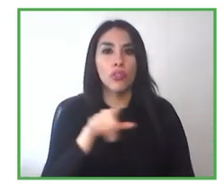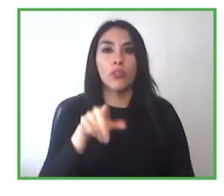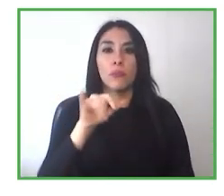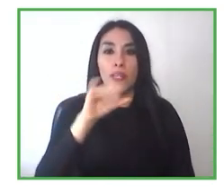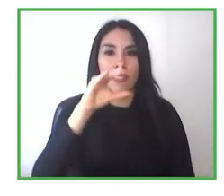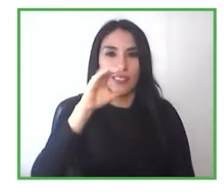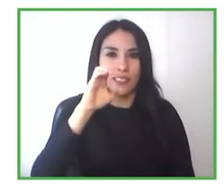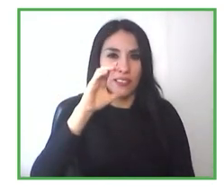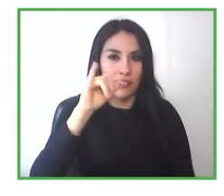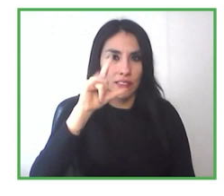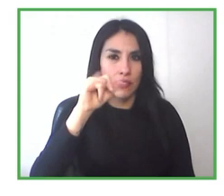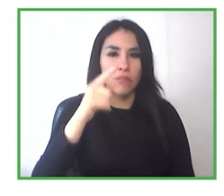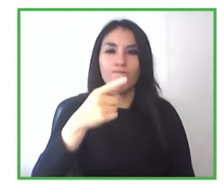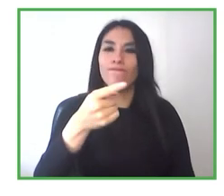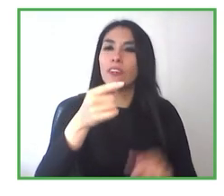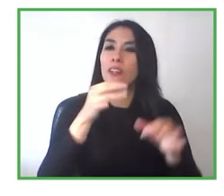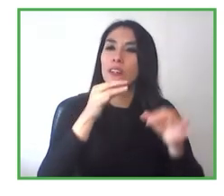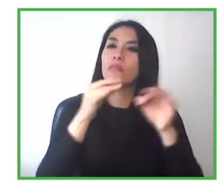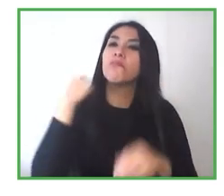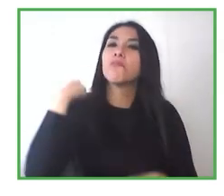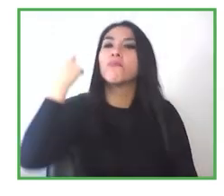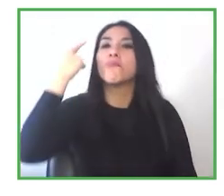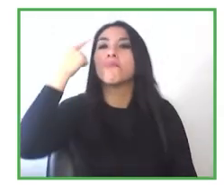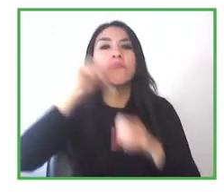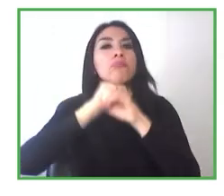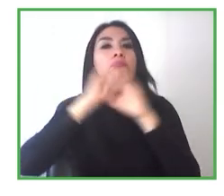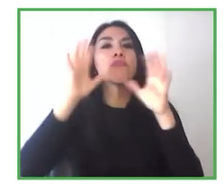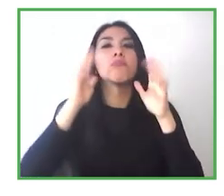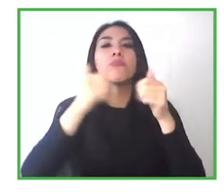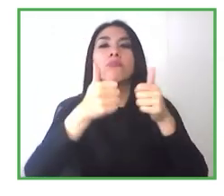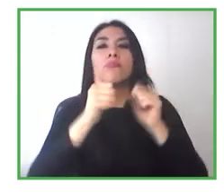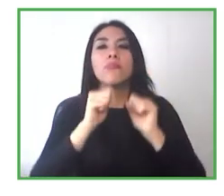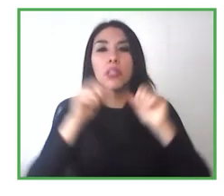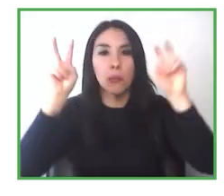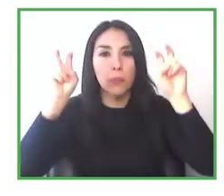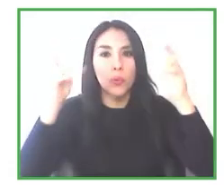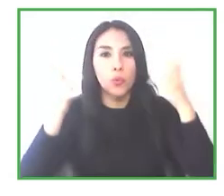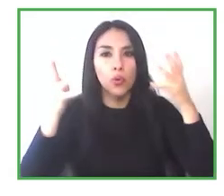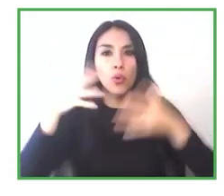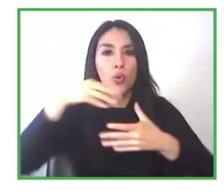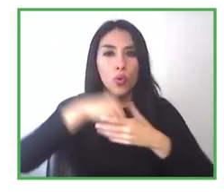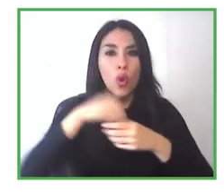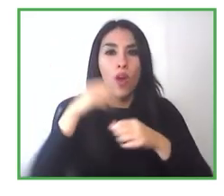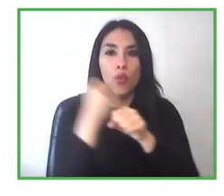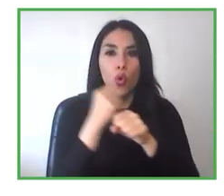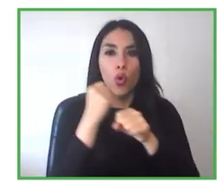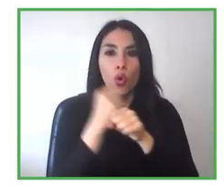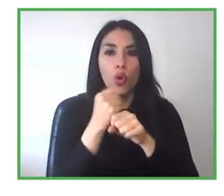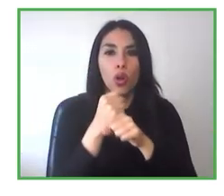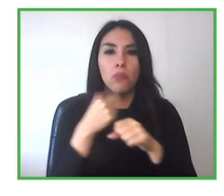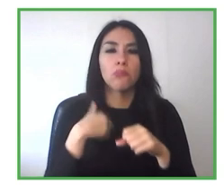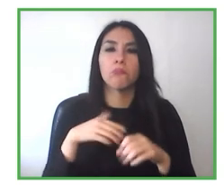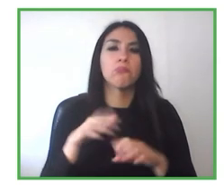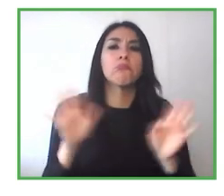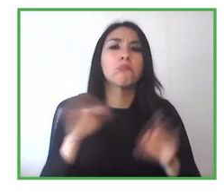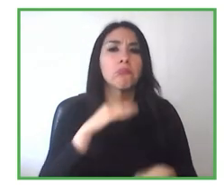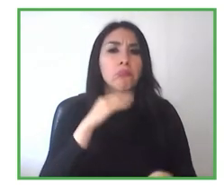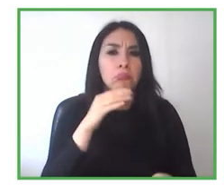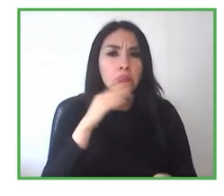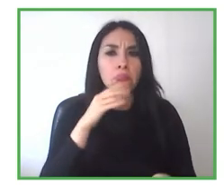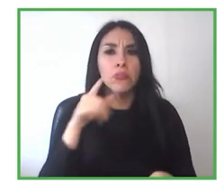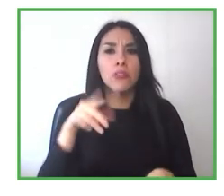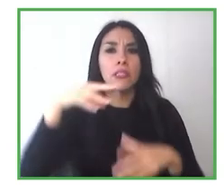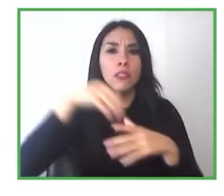un desafío, en materia de inclusión laboral, que da lo mismo, en que parte del mundo, estemos, creo que es un desafío, de equidad